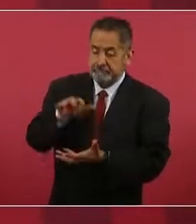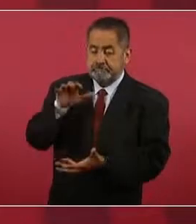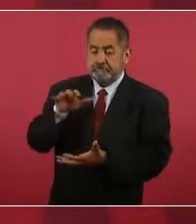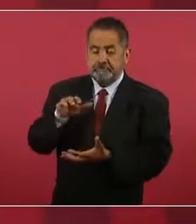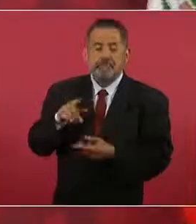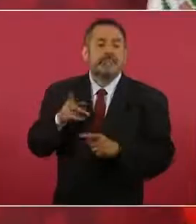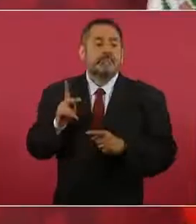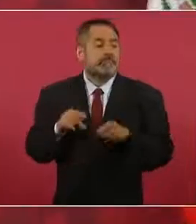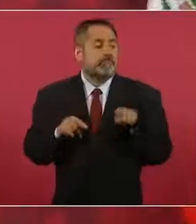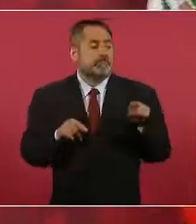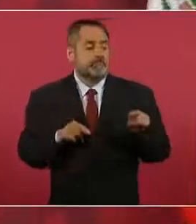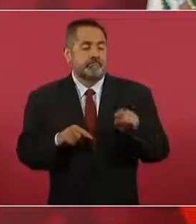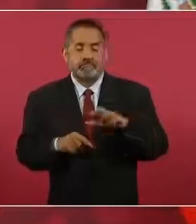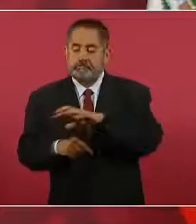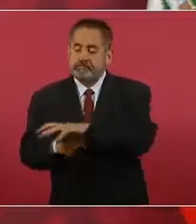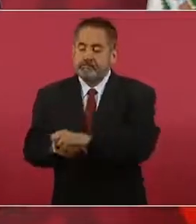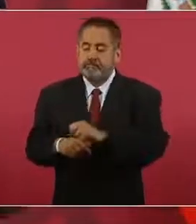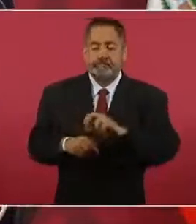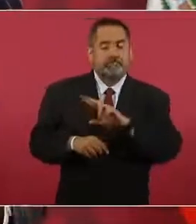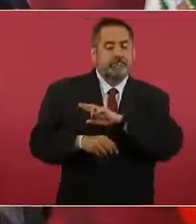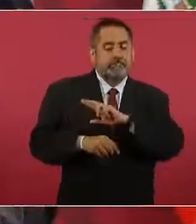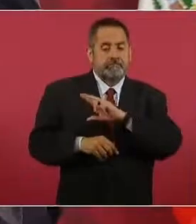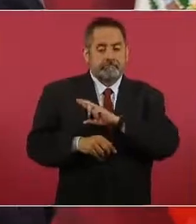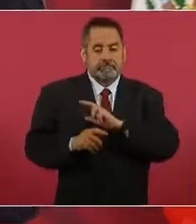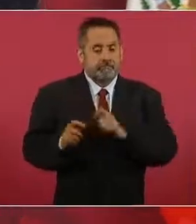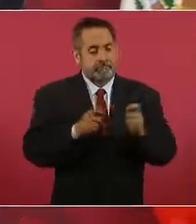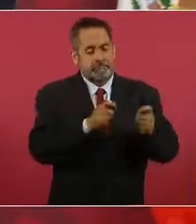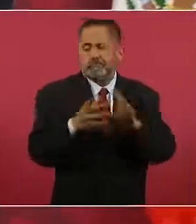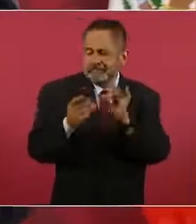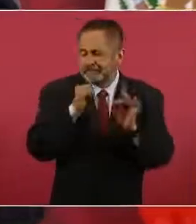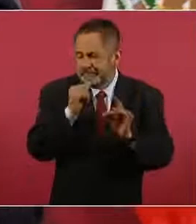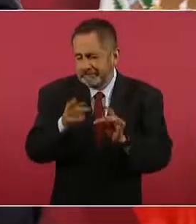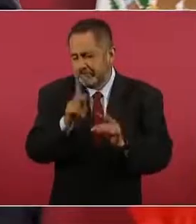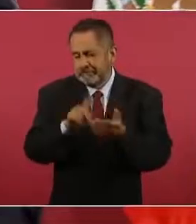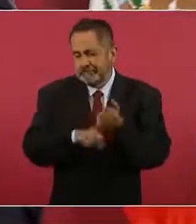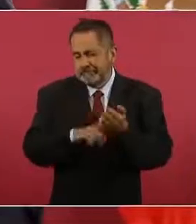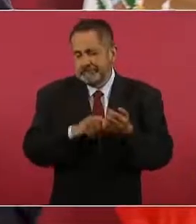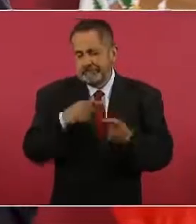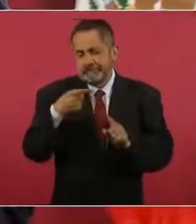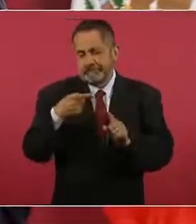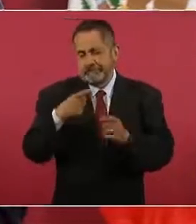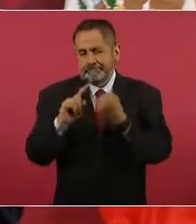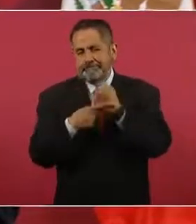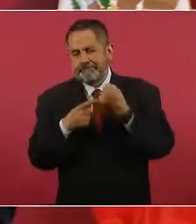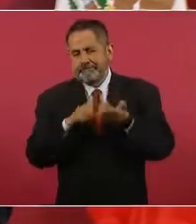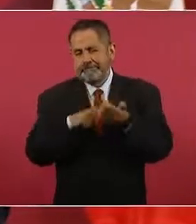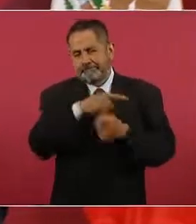privatizaba, no lo narraban de esa manera, pero ese era el mensaje.